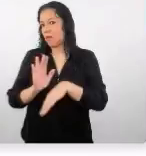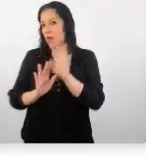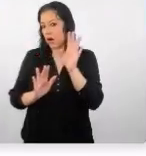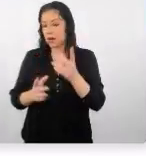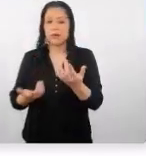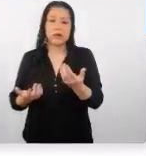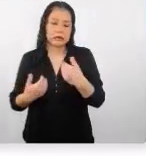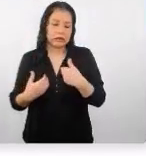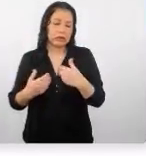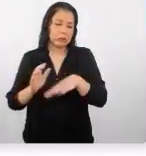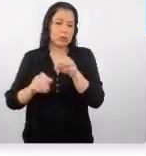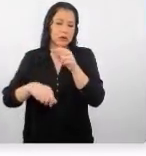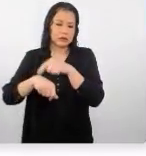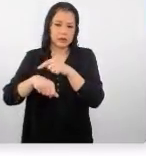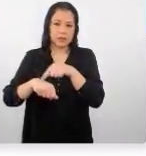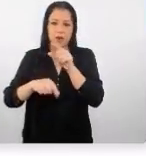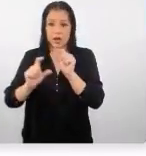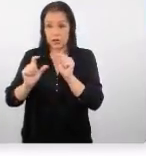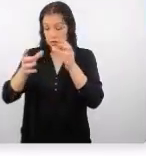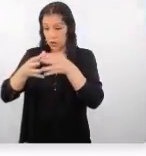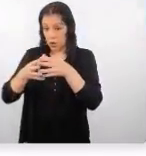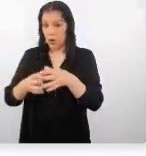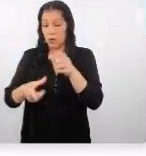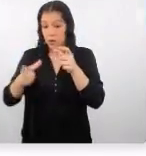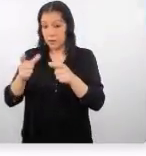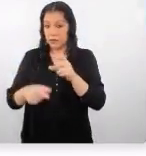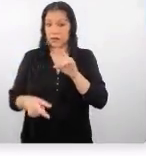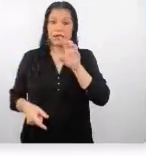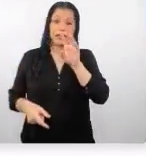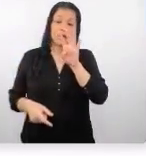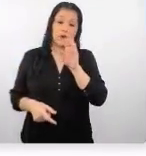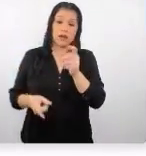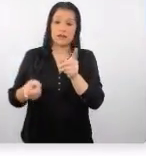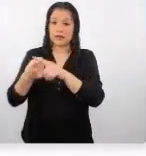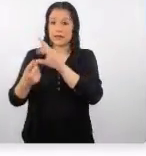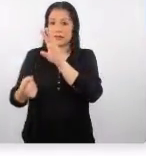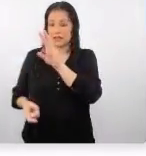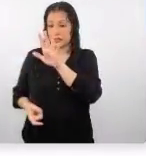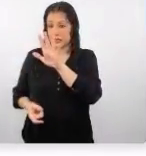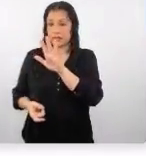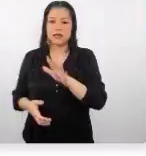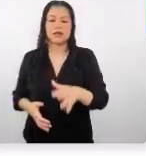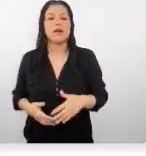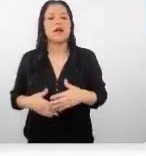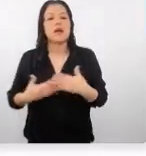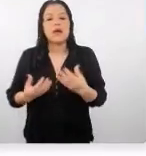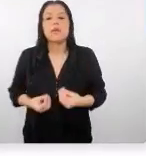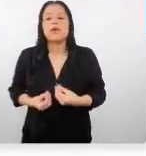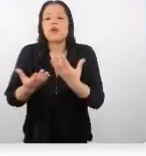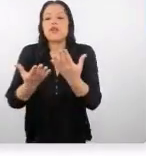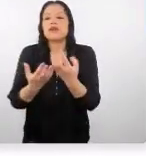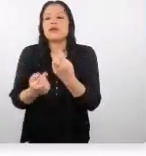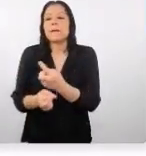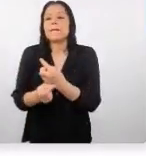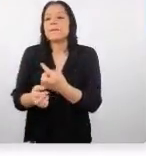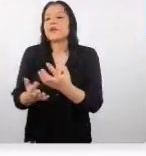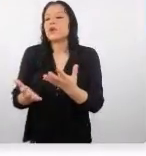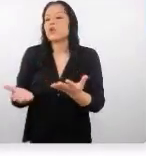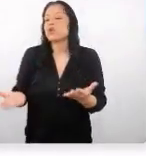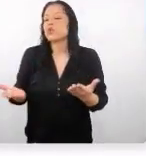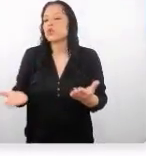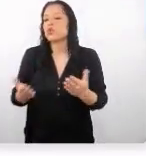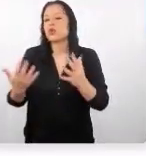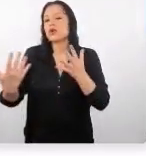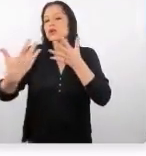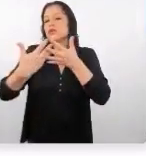temas de tiempo a este grupo de viaje lo que están podríamos ofrecer productos o atractivos relacionados